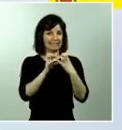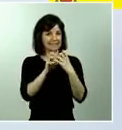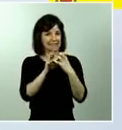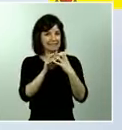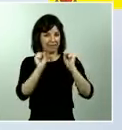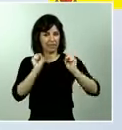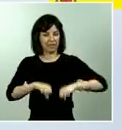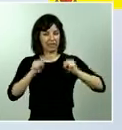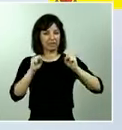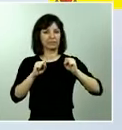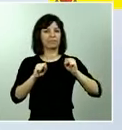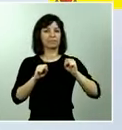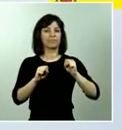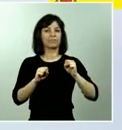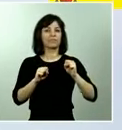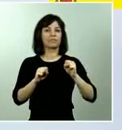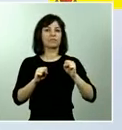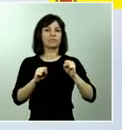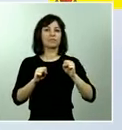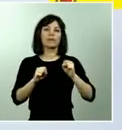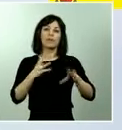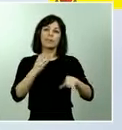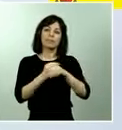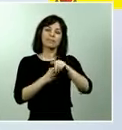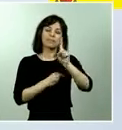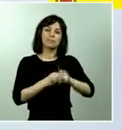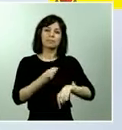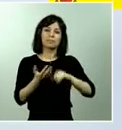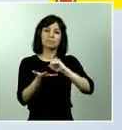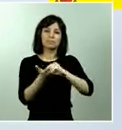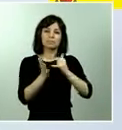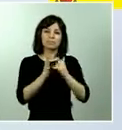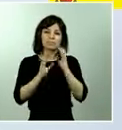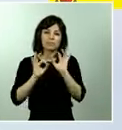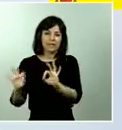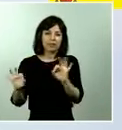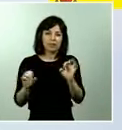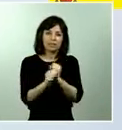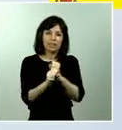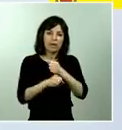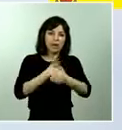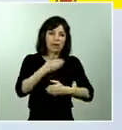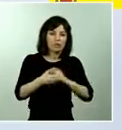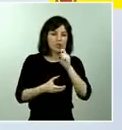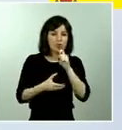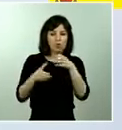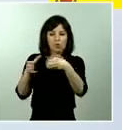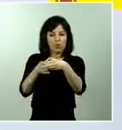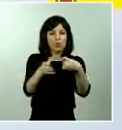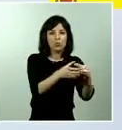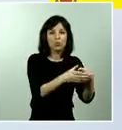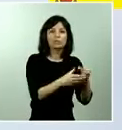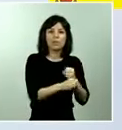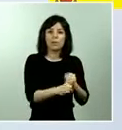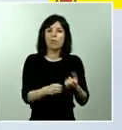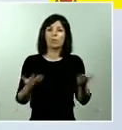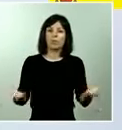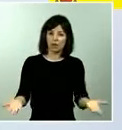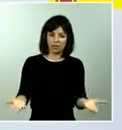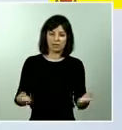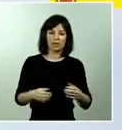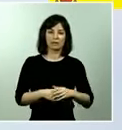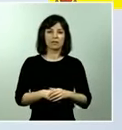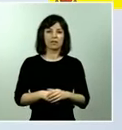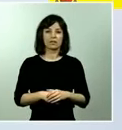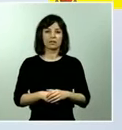metodología de cómo poder trabajar los grupos que se pueden de trabajo generar y también cómo vinculamos a